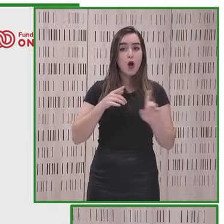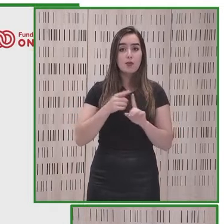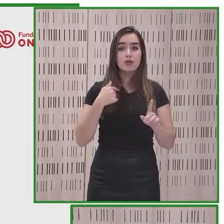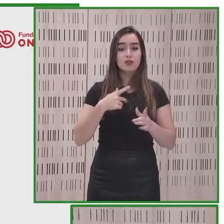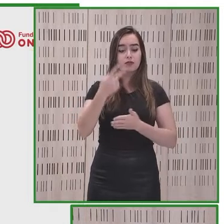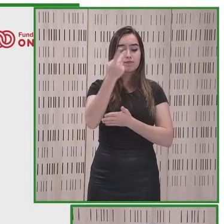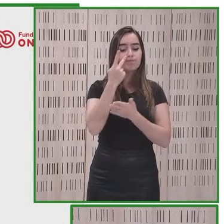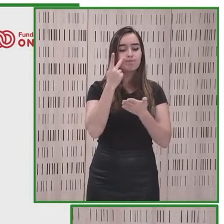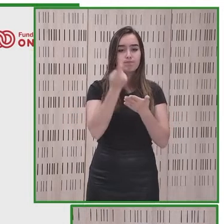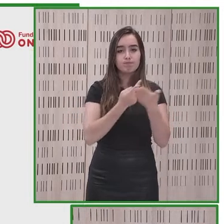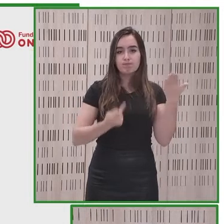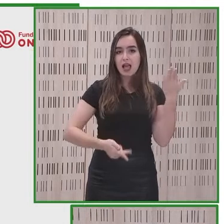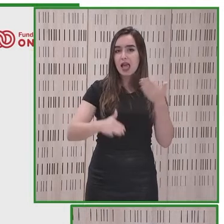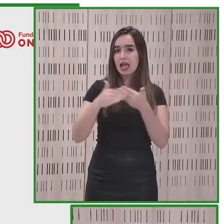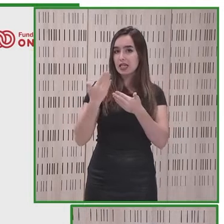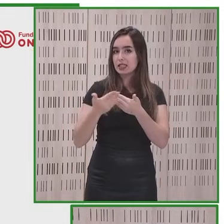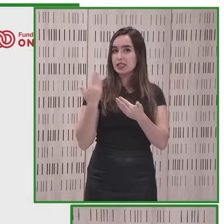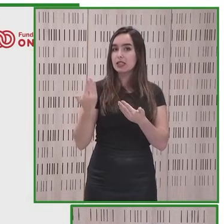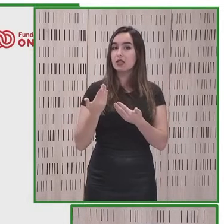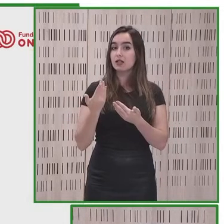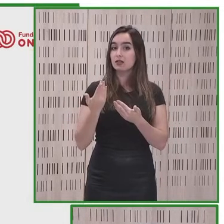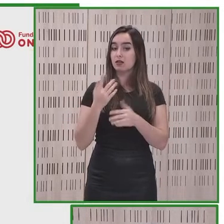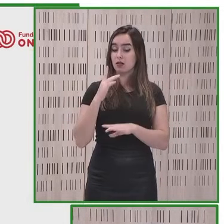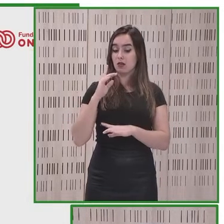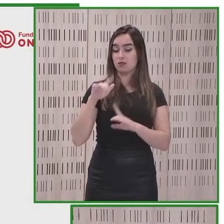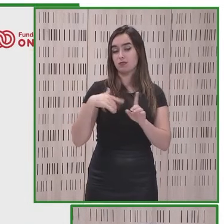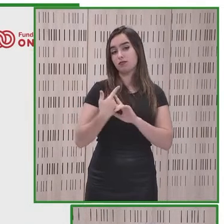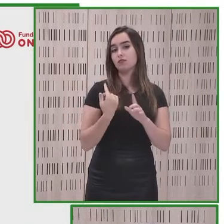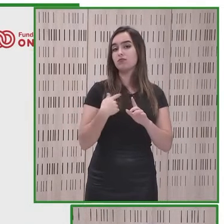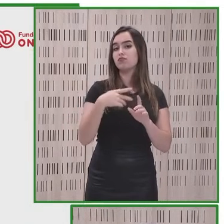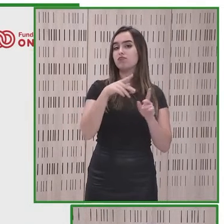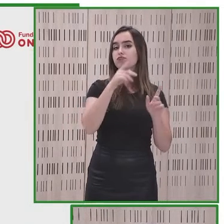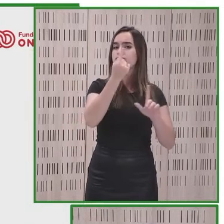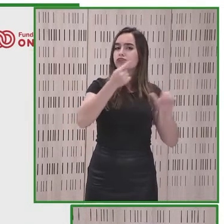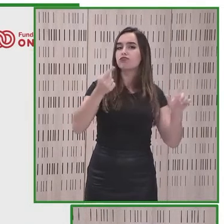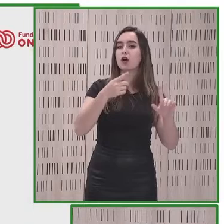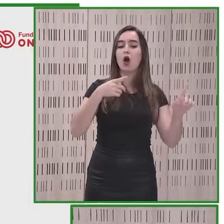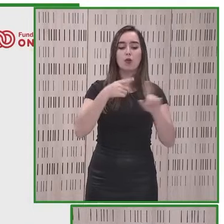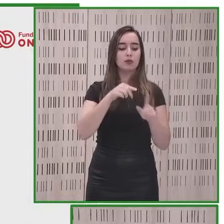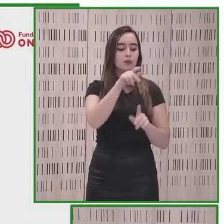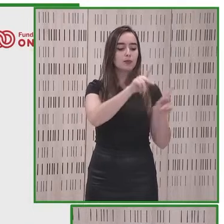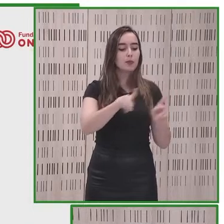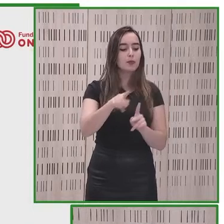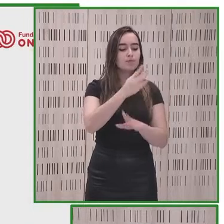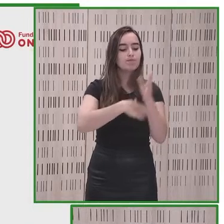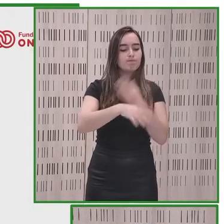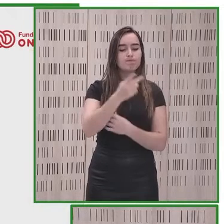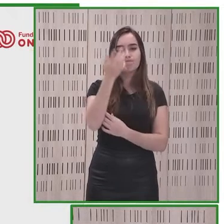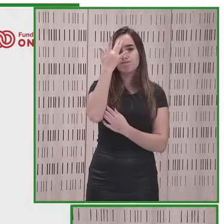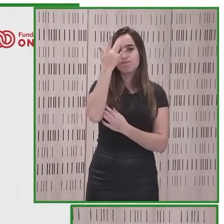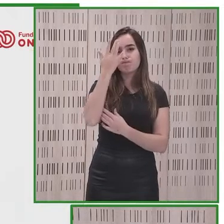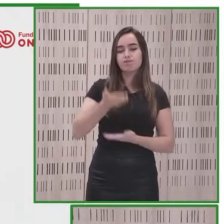pictogramas para poder ayudar a las personas con discapacidad a evaluar y a realizar estos test lo vemos